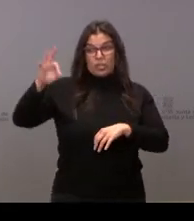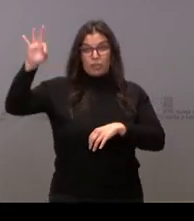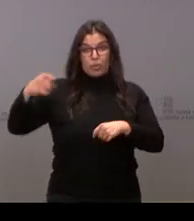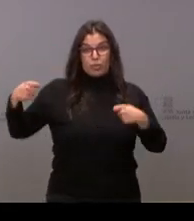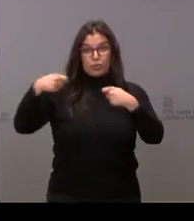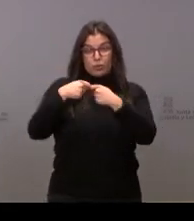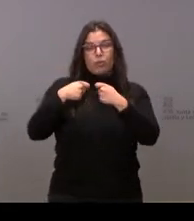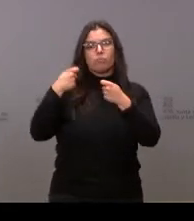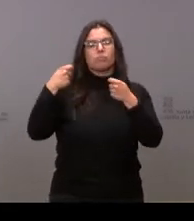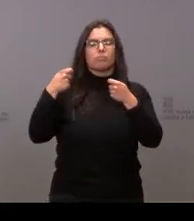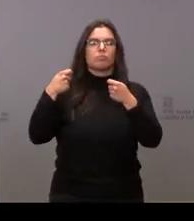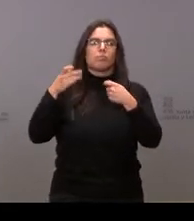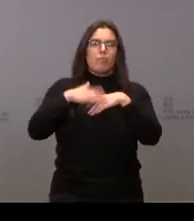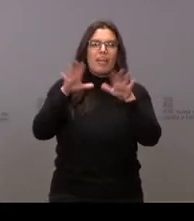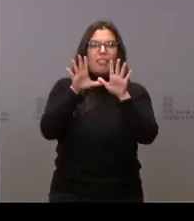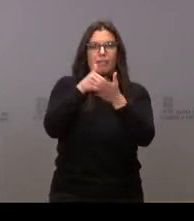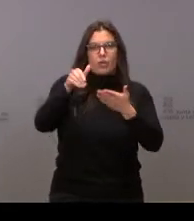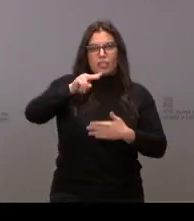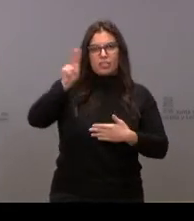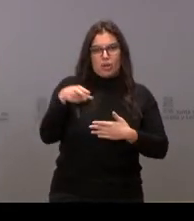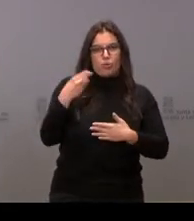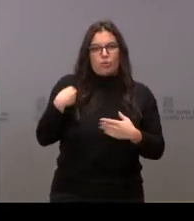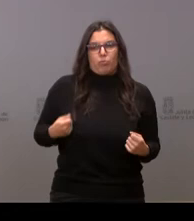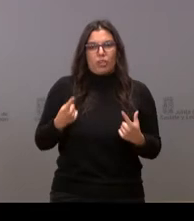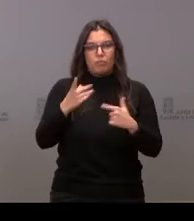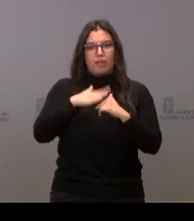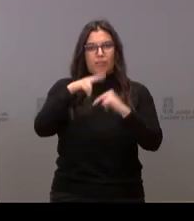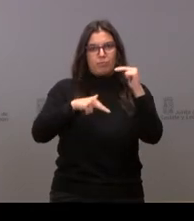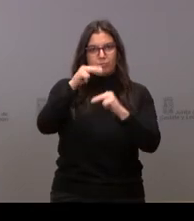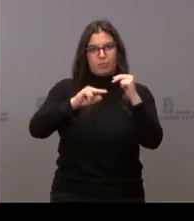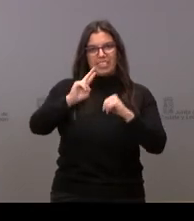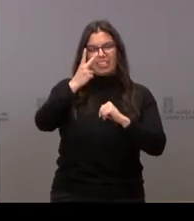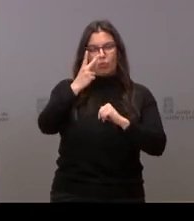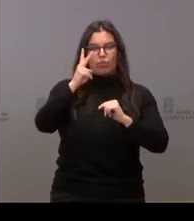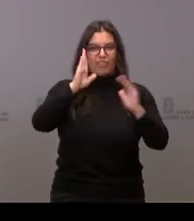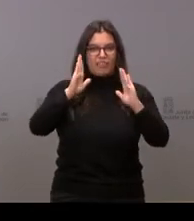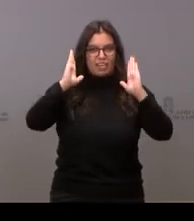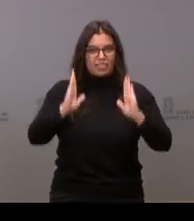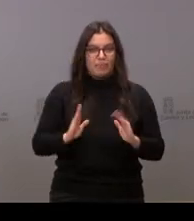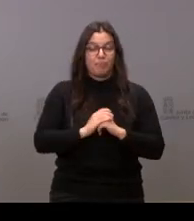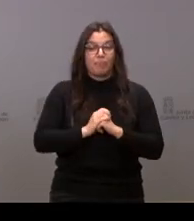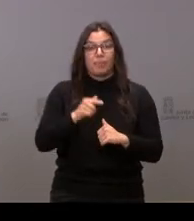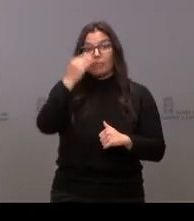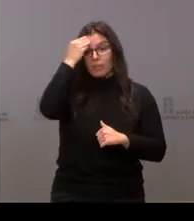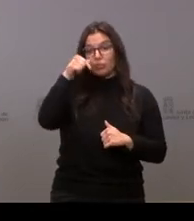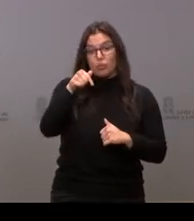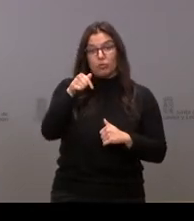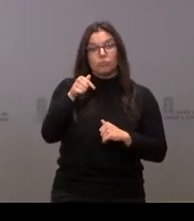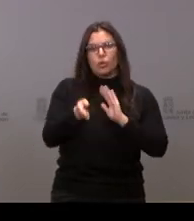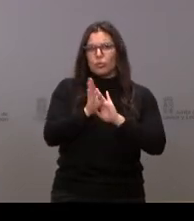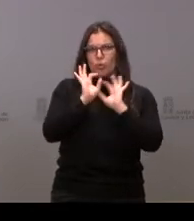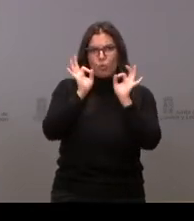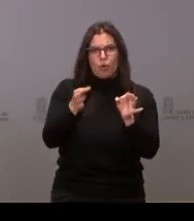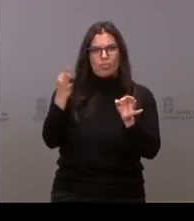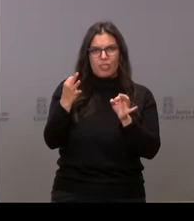10 millones de euros que ha costado esta segunda fase. Yo creo que este es el camino que tenemos que seguir